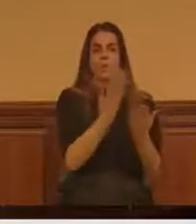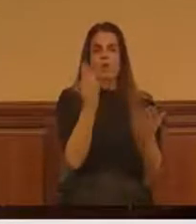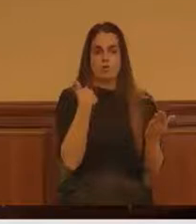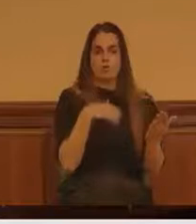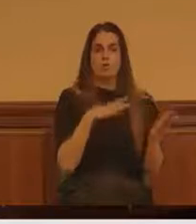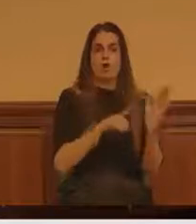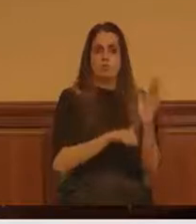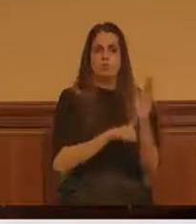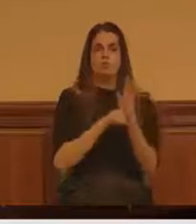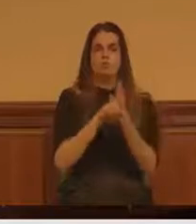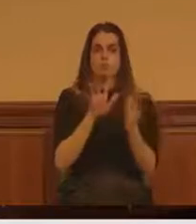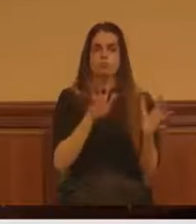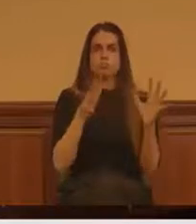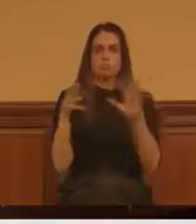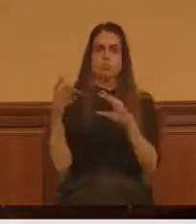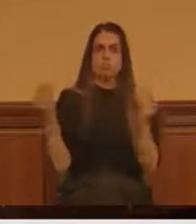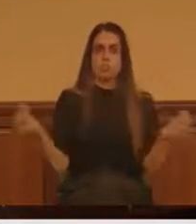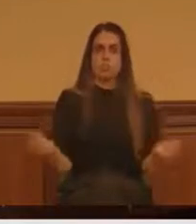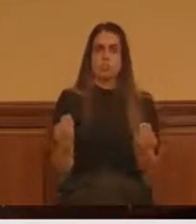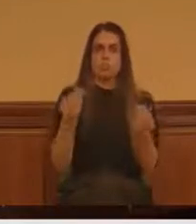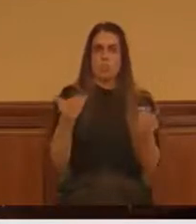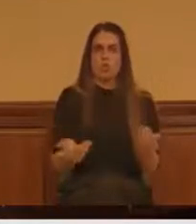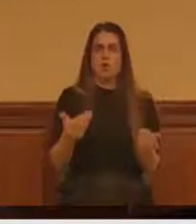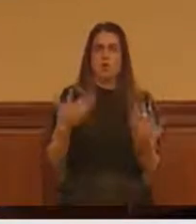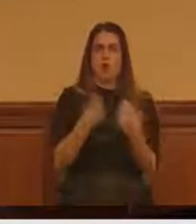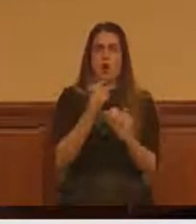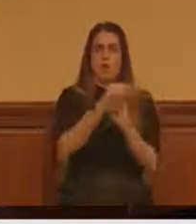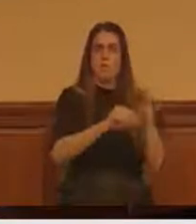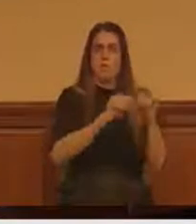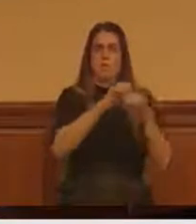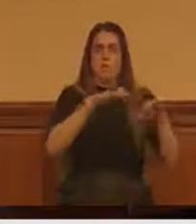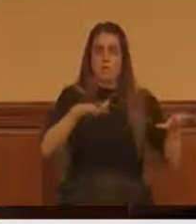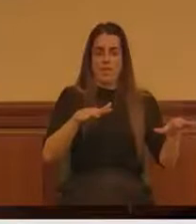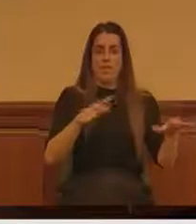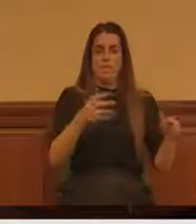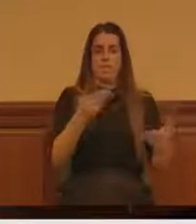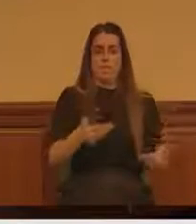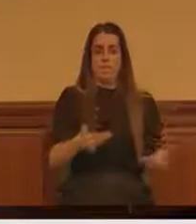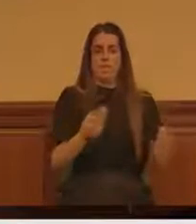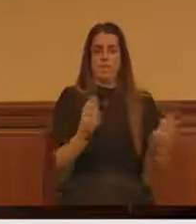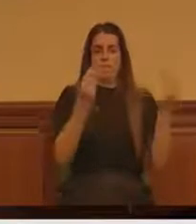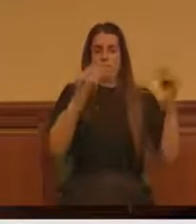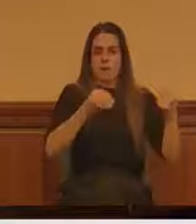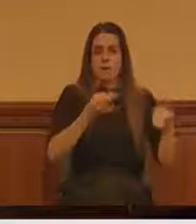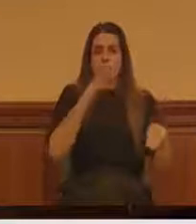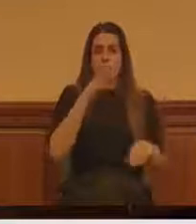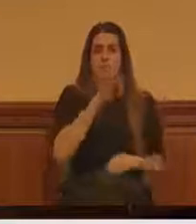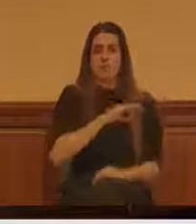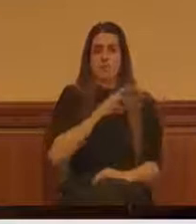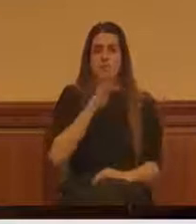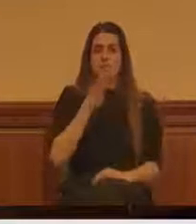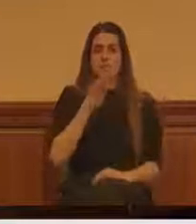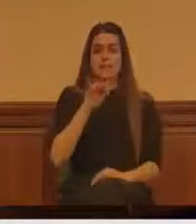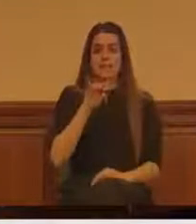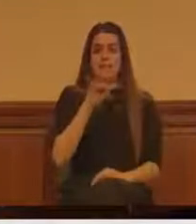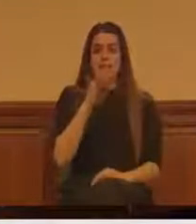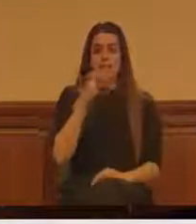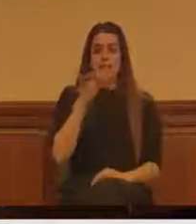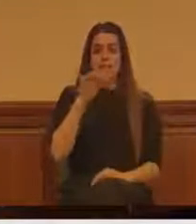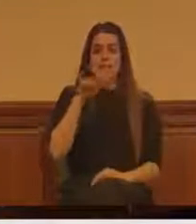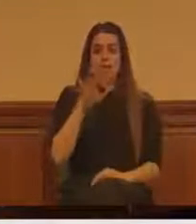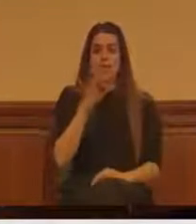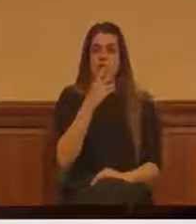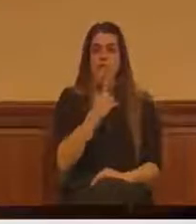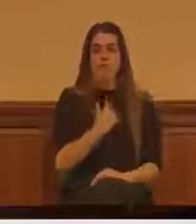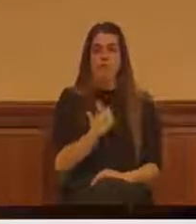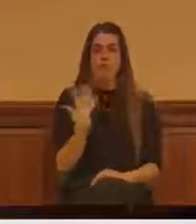relevancia con el tema de la pandemia. Y la señora Triviño, pues nos dijo, pues lo que está